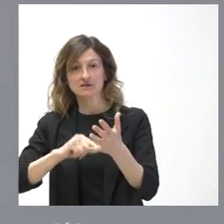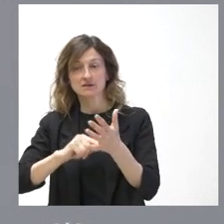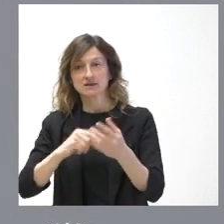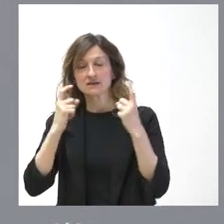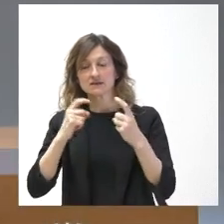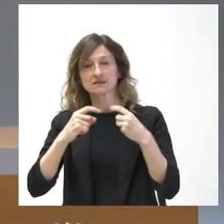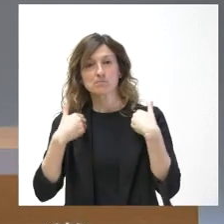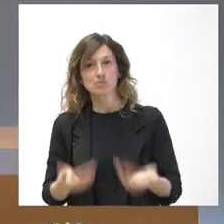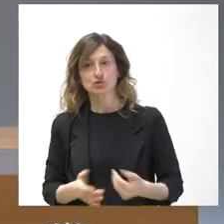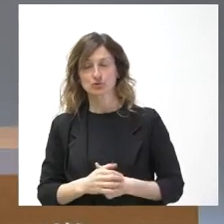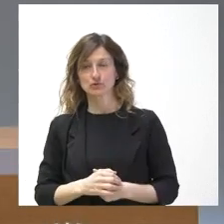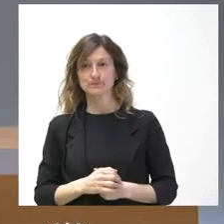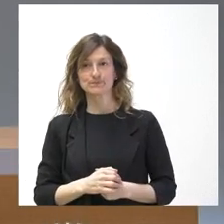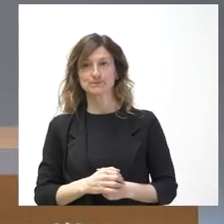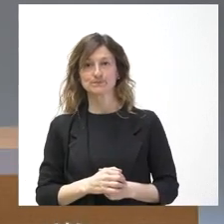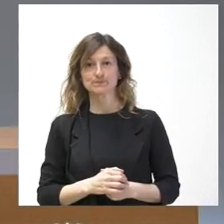breve posible.